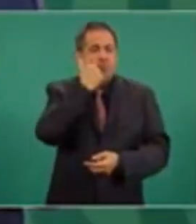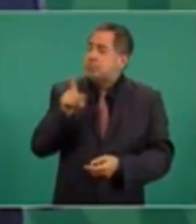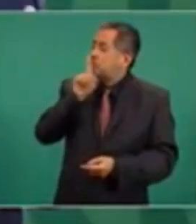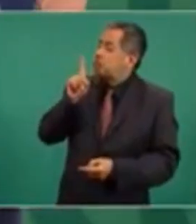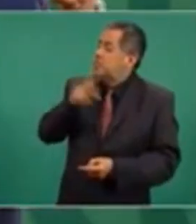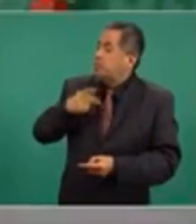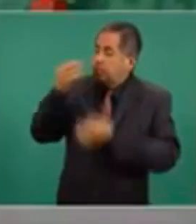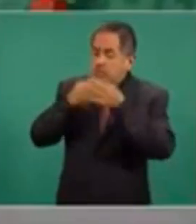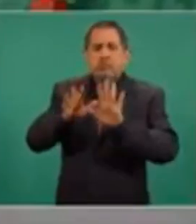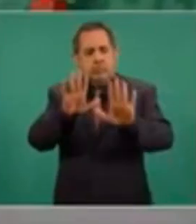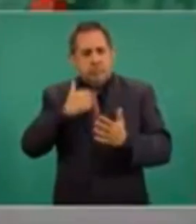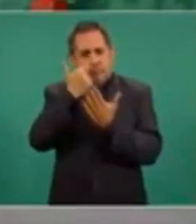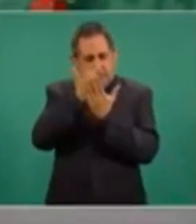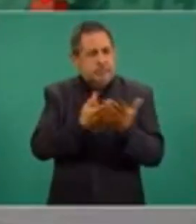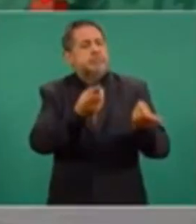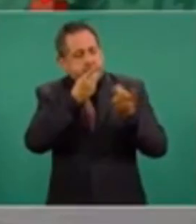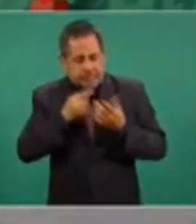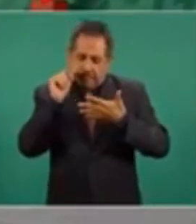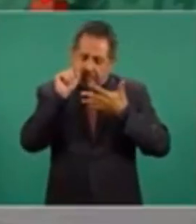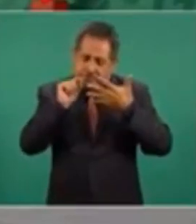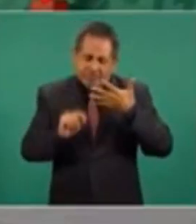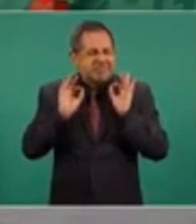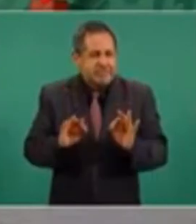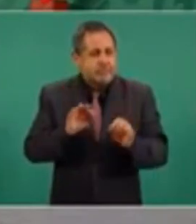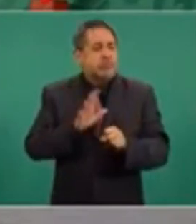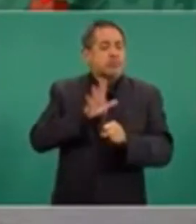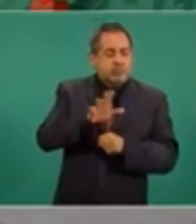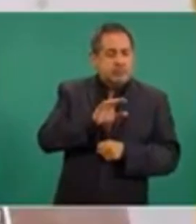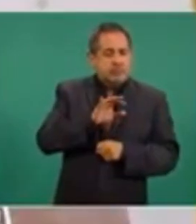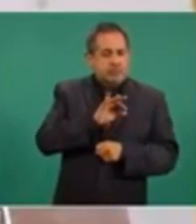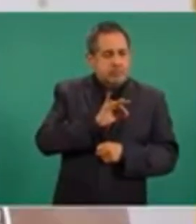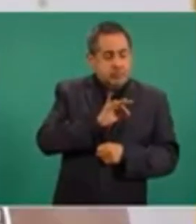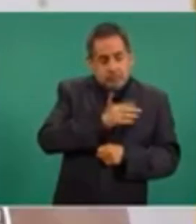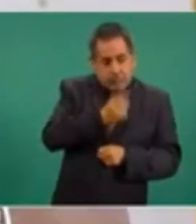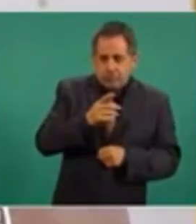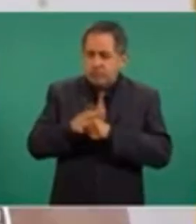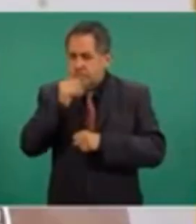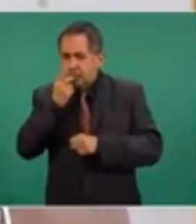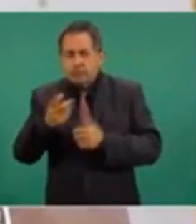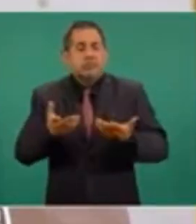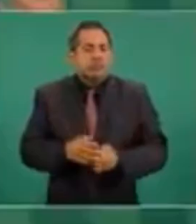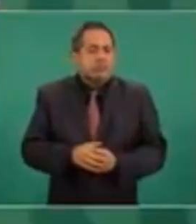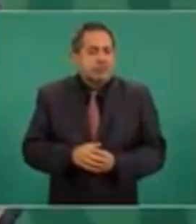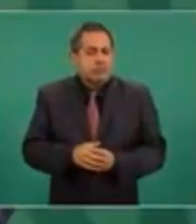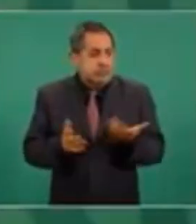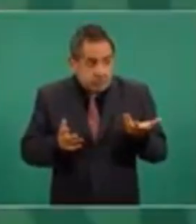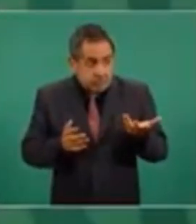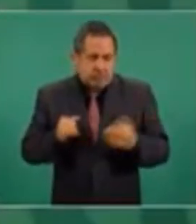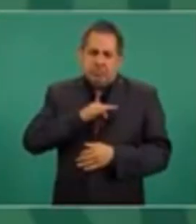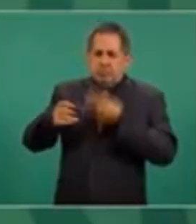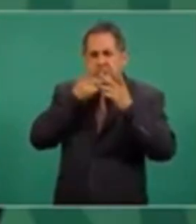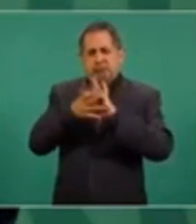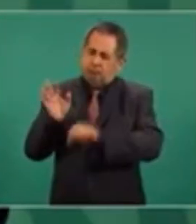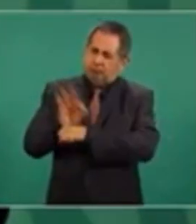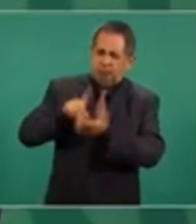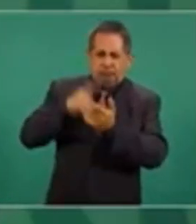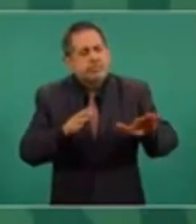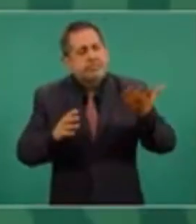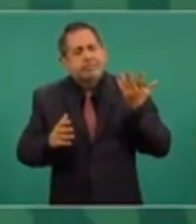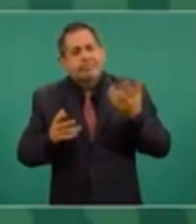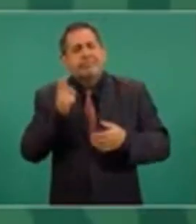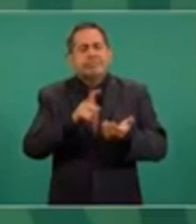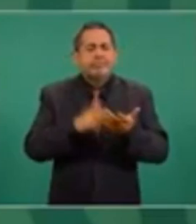hablemos, pero yo tengo que hacer la lista, a ver, si no es censura, pues sí puedo hablar en favor de la democracia,